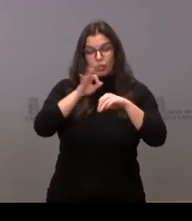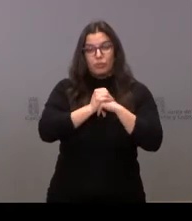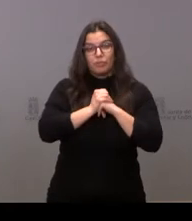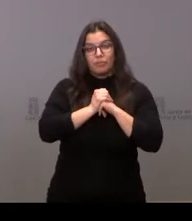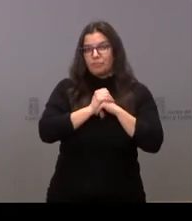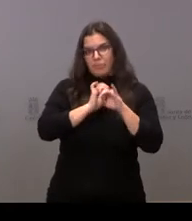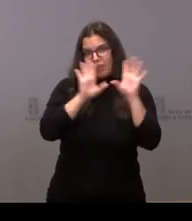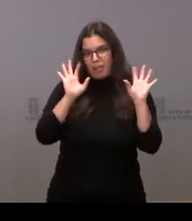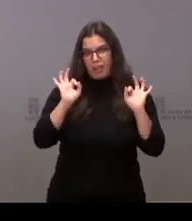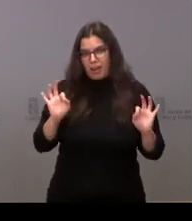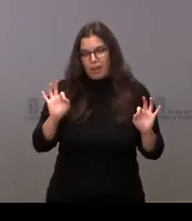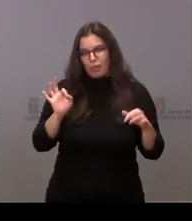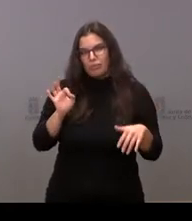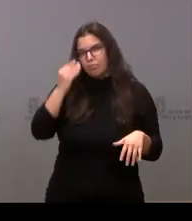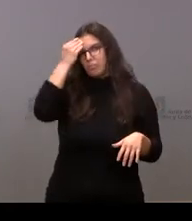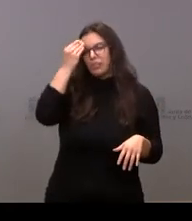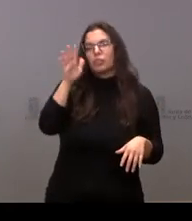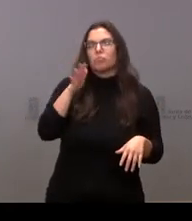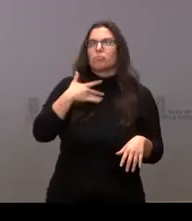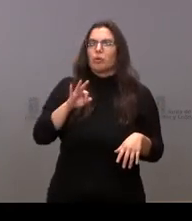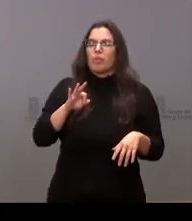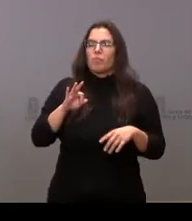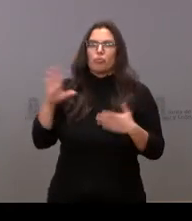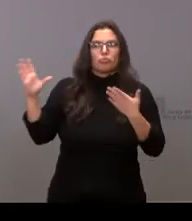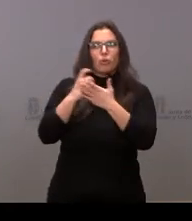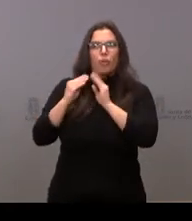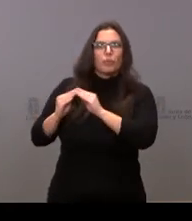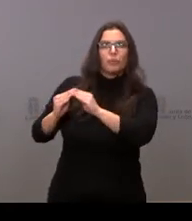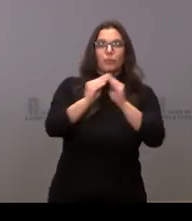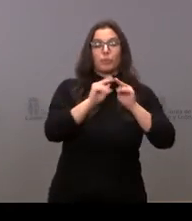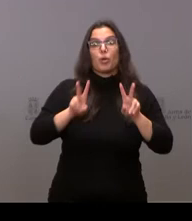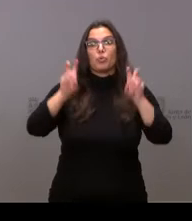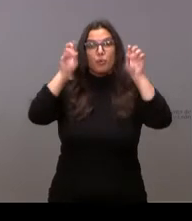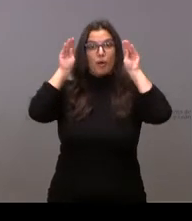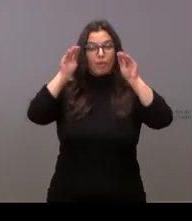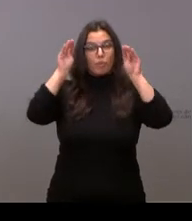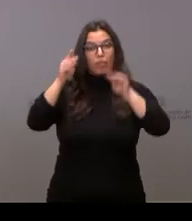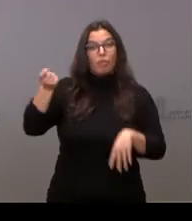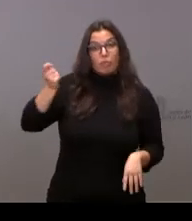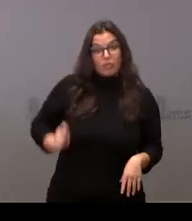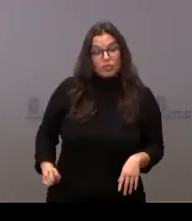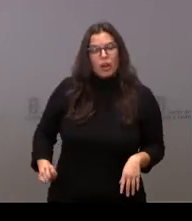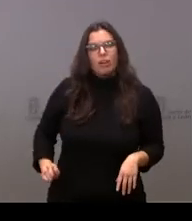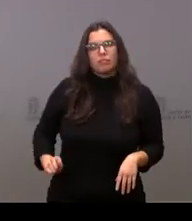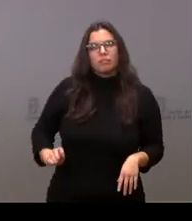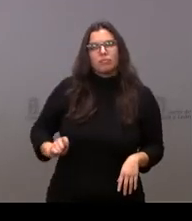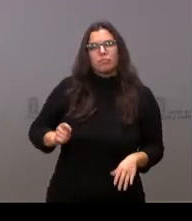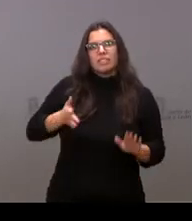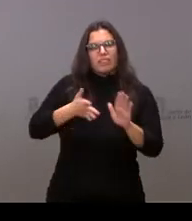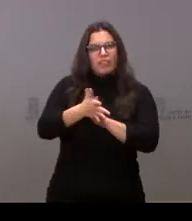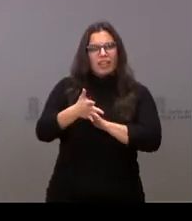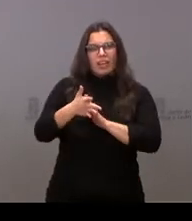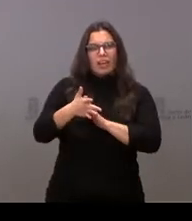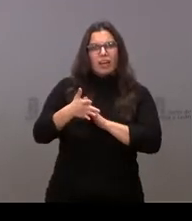Está claro, yo creo que podemos coincidir todos, la nueva formación profesional es un itinerario